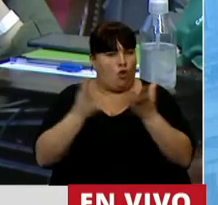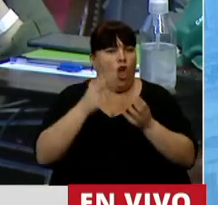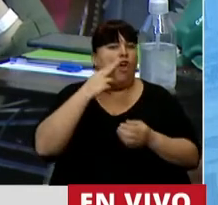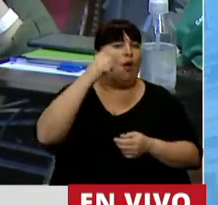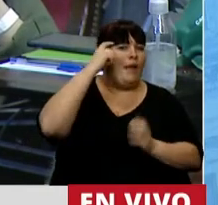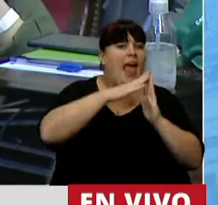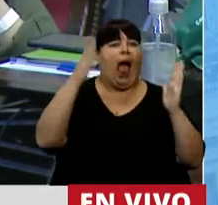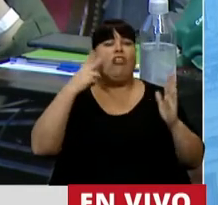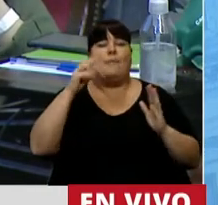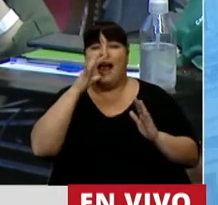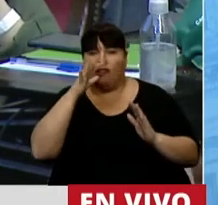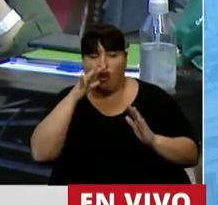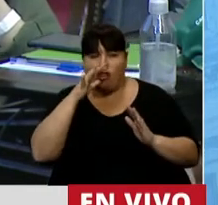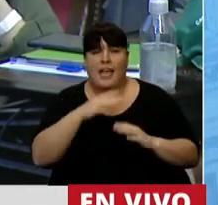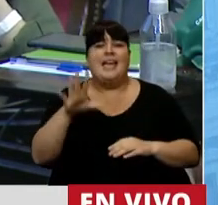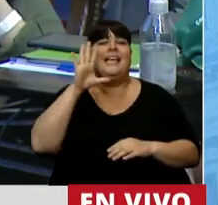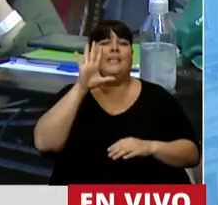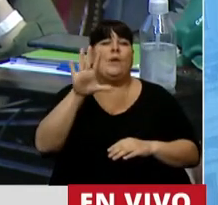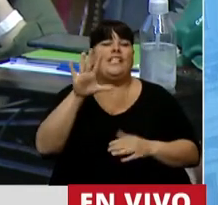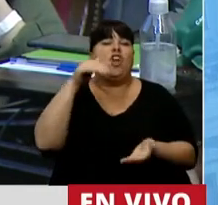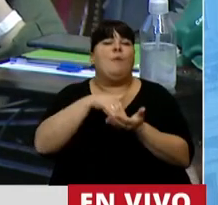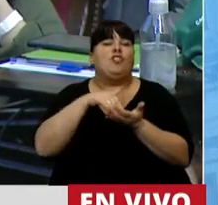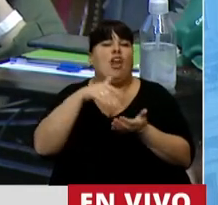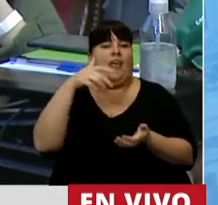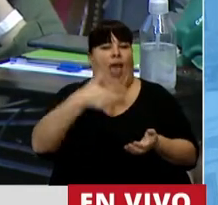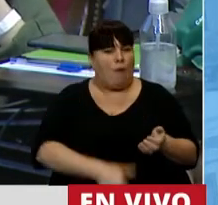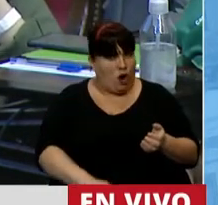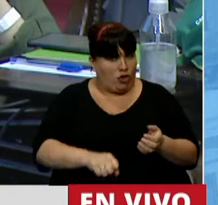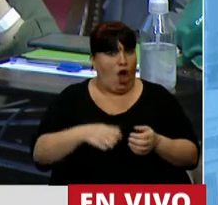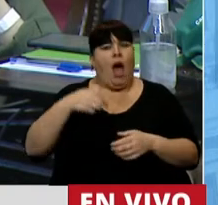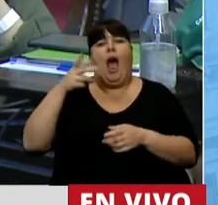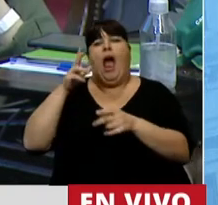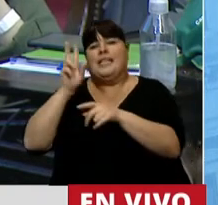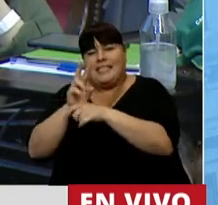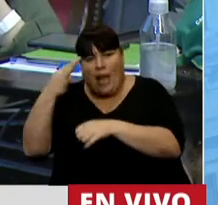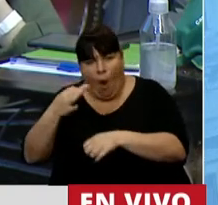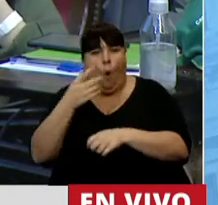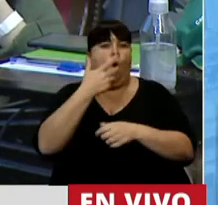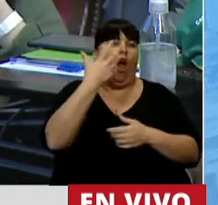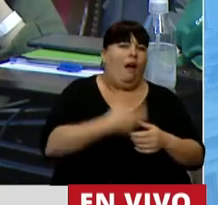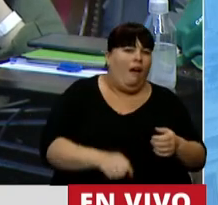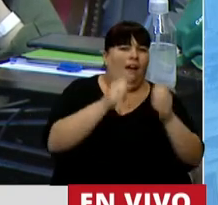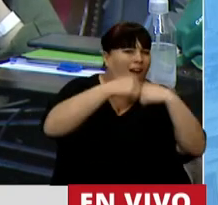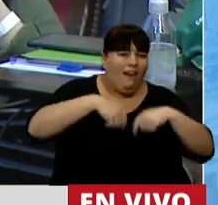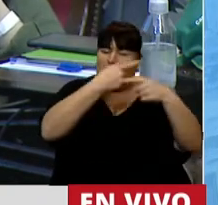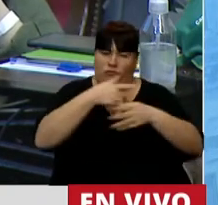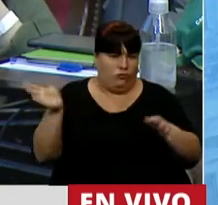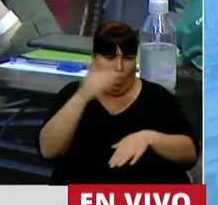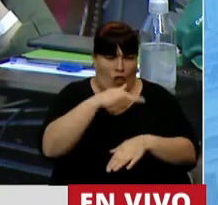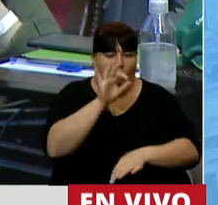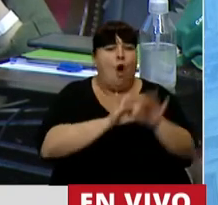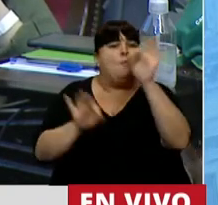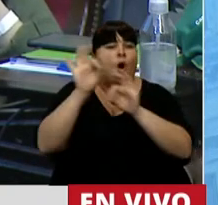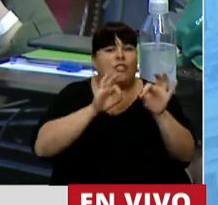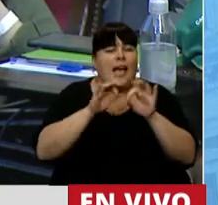2010 y 2014 se realizaron 55 millones de abortos, de manera segura, menos segura, insegura. El porcentaje